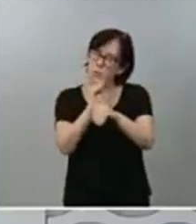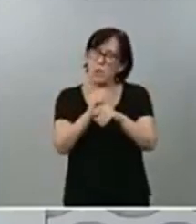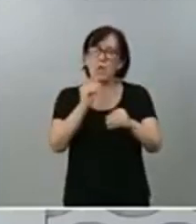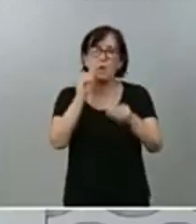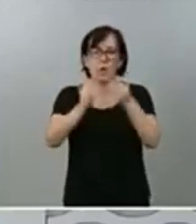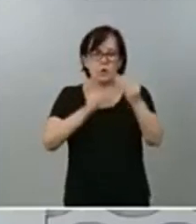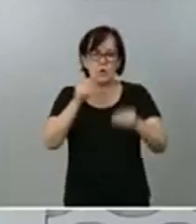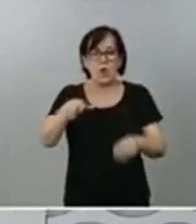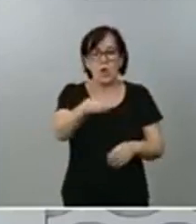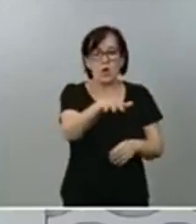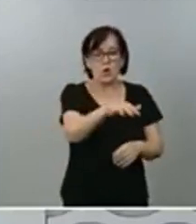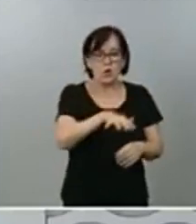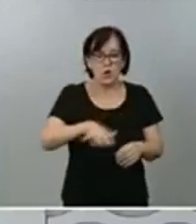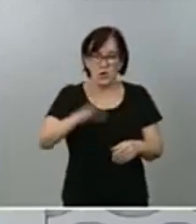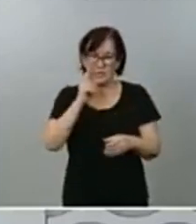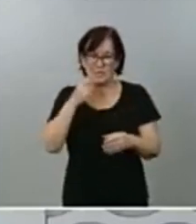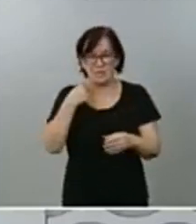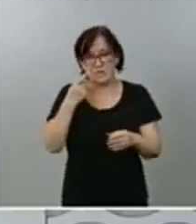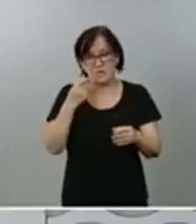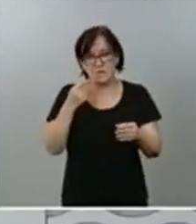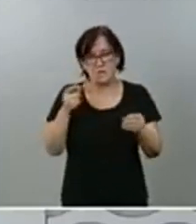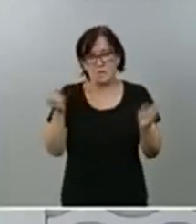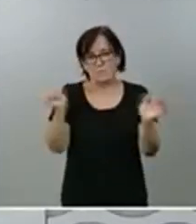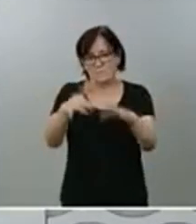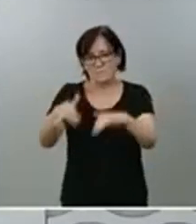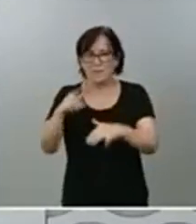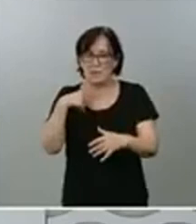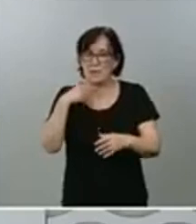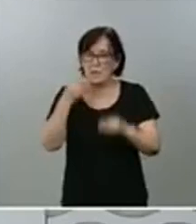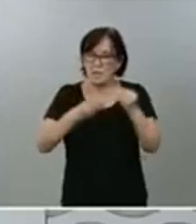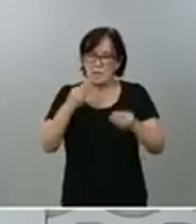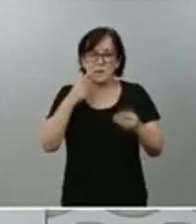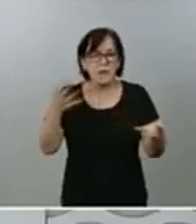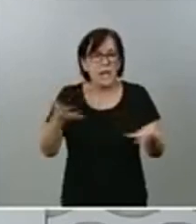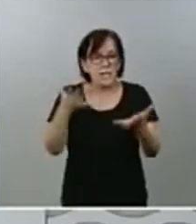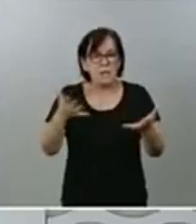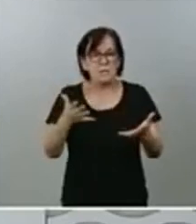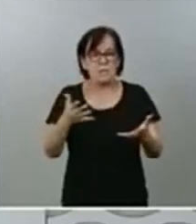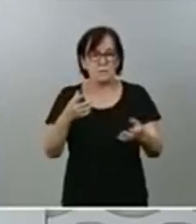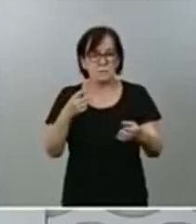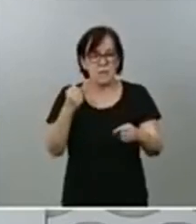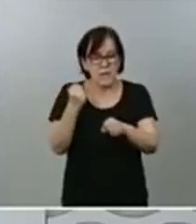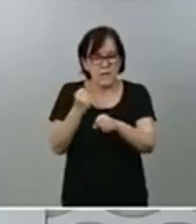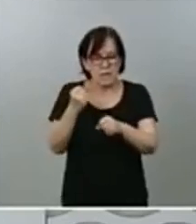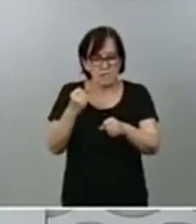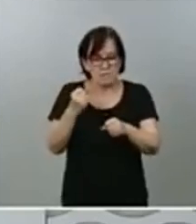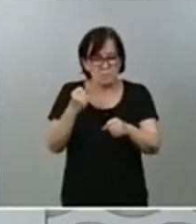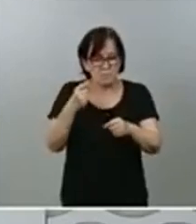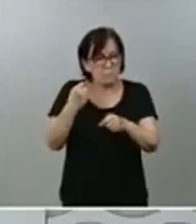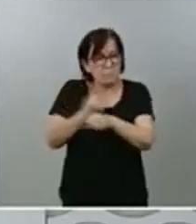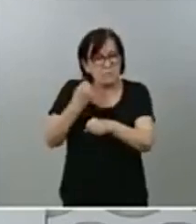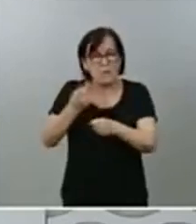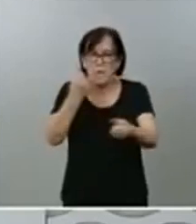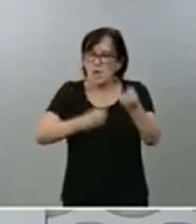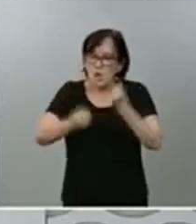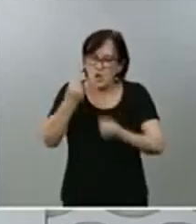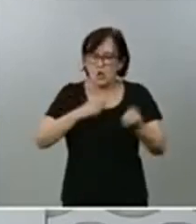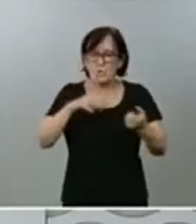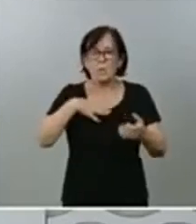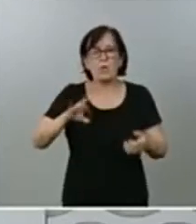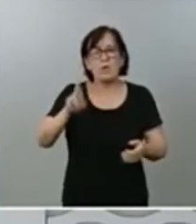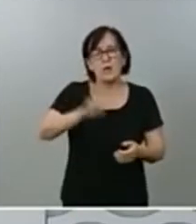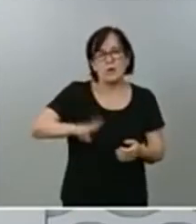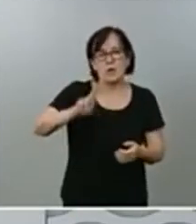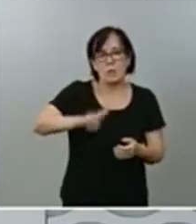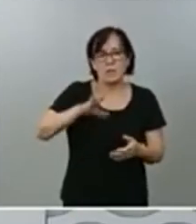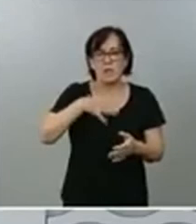comunes, como venimos haciendo, pero animando también a que la actividad económica se pueda recuperar y podamos empezar a tener